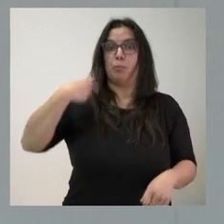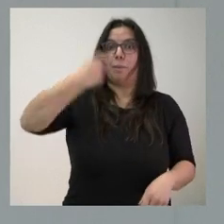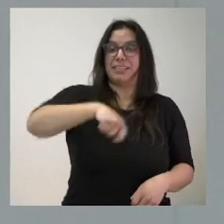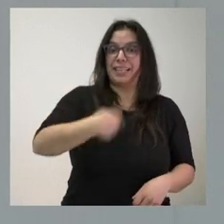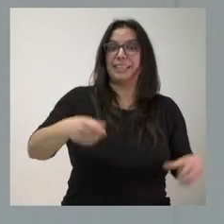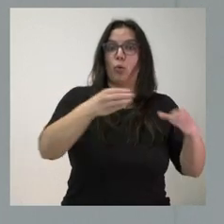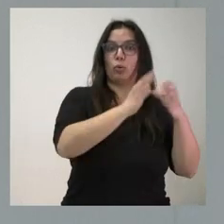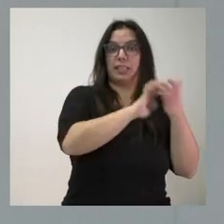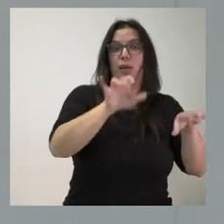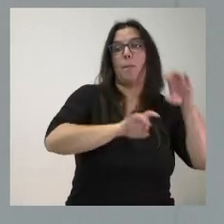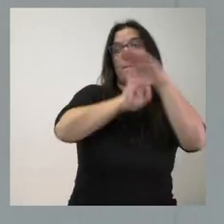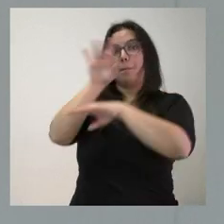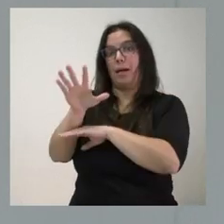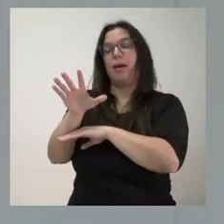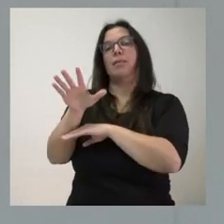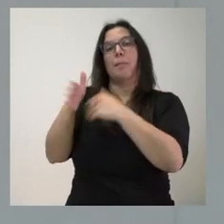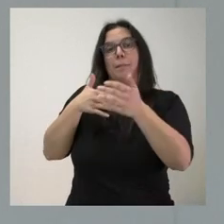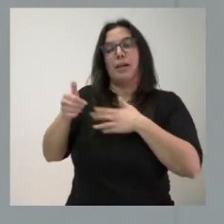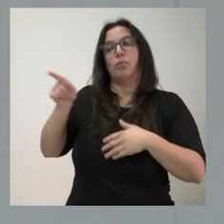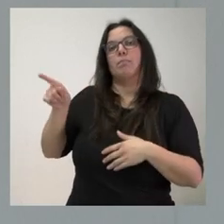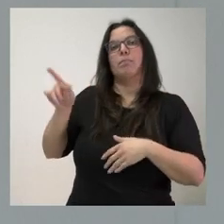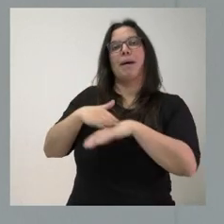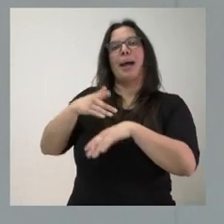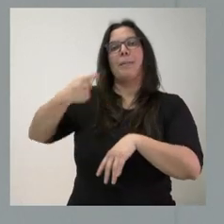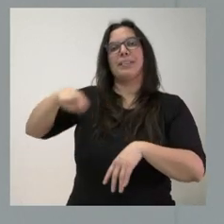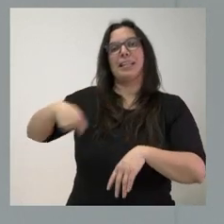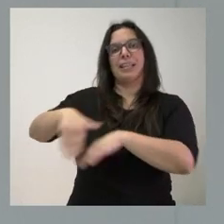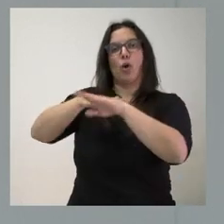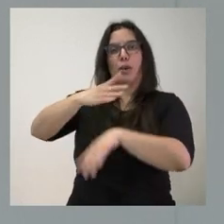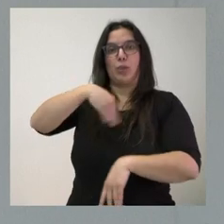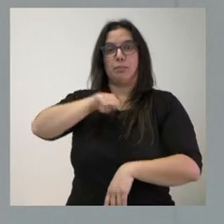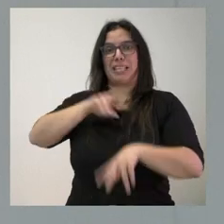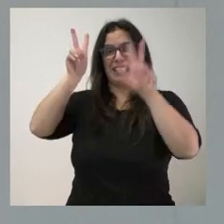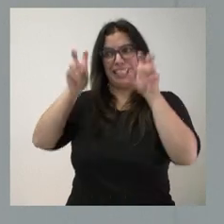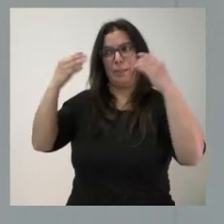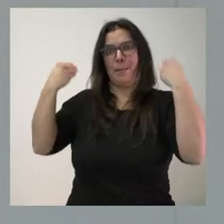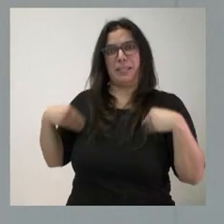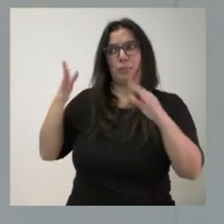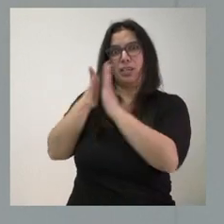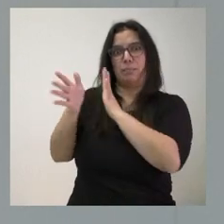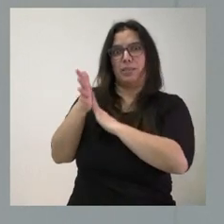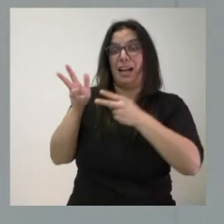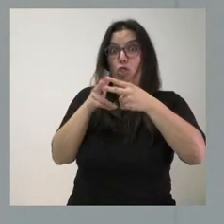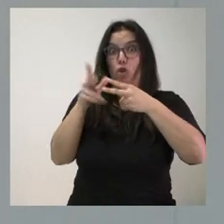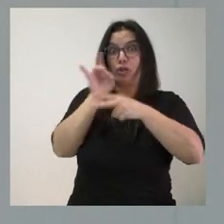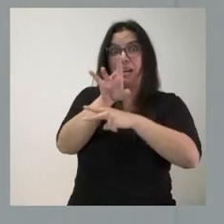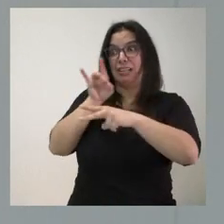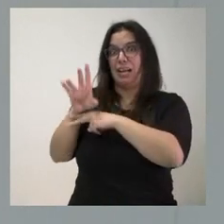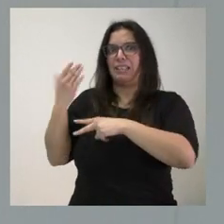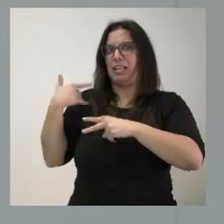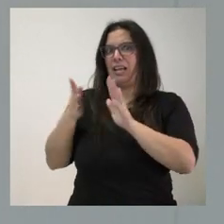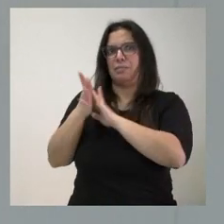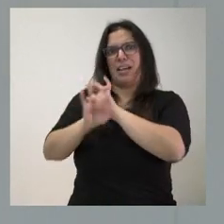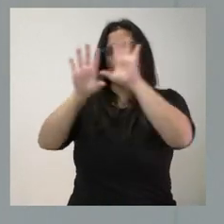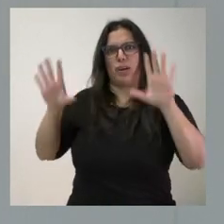Castilla y León enviando una carta al presidente del Gobierno de España sobre este mismo asunto, entendemos que aclaran perfectamente este asunto.